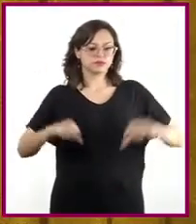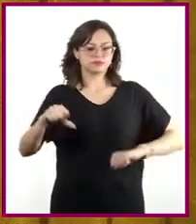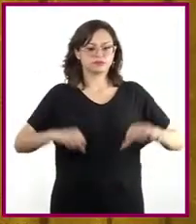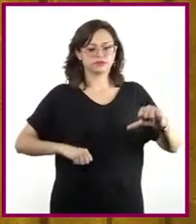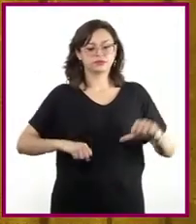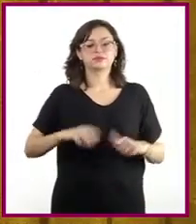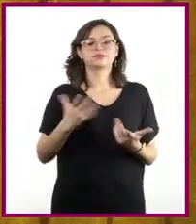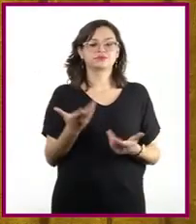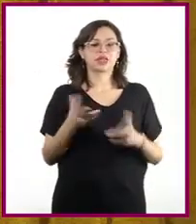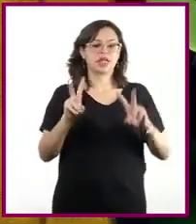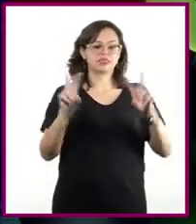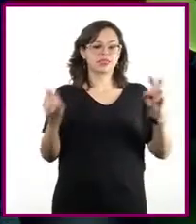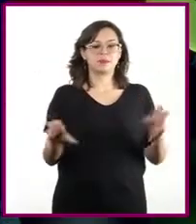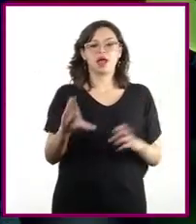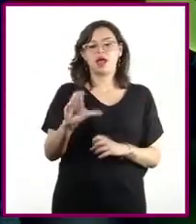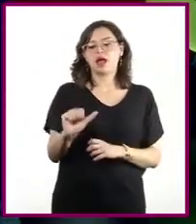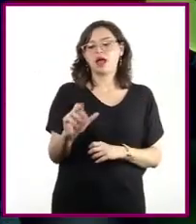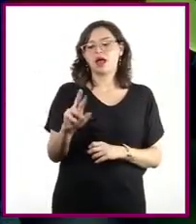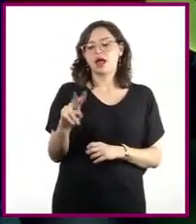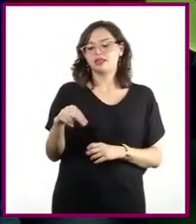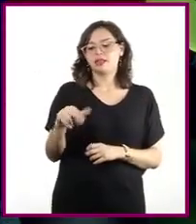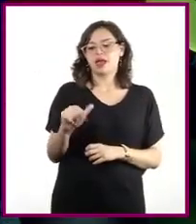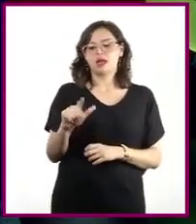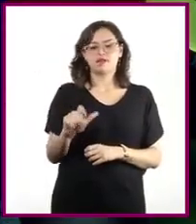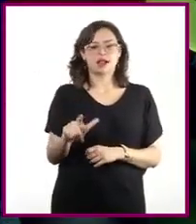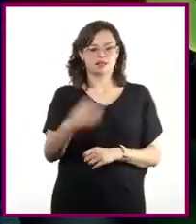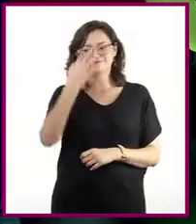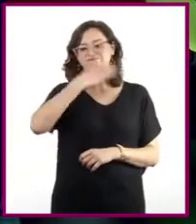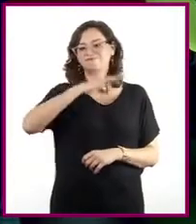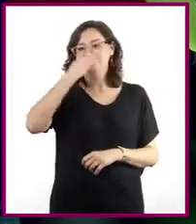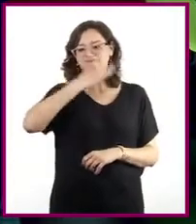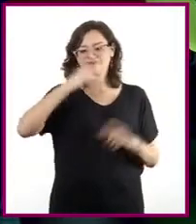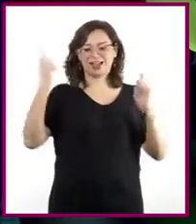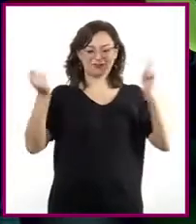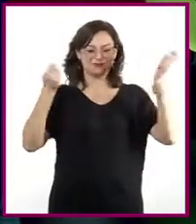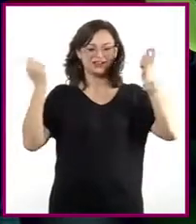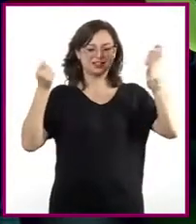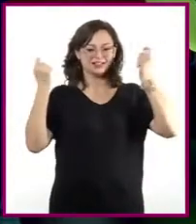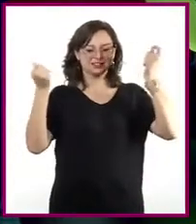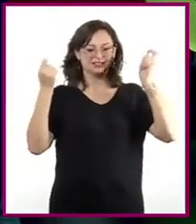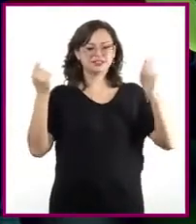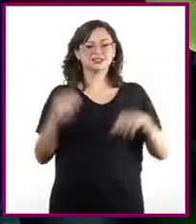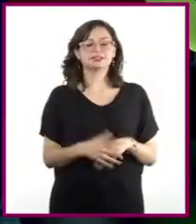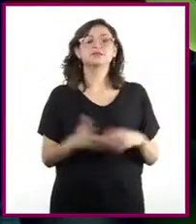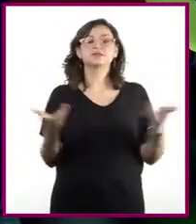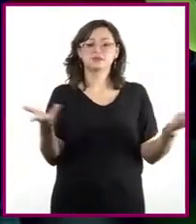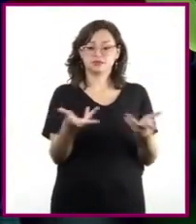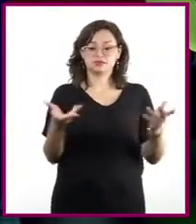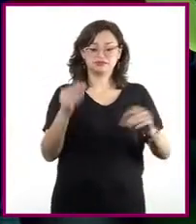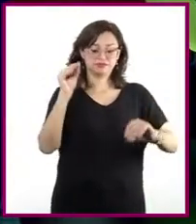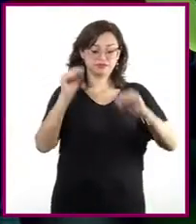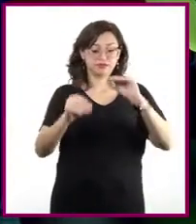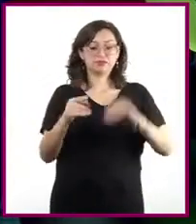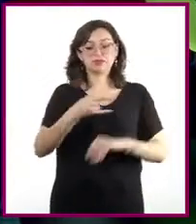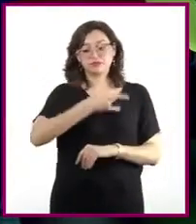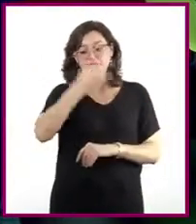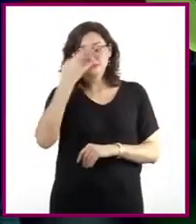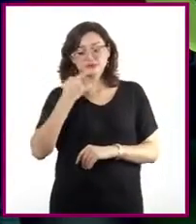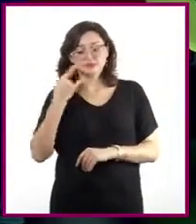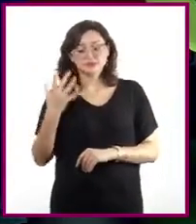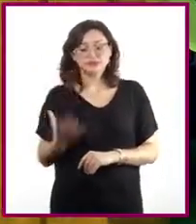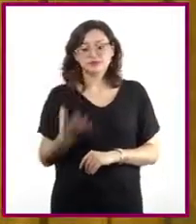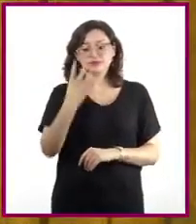llama el carnaval. Entonces, bueno, el primer paso es la elaboración de máscaras mediante dos técnicas.